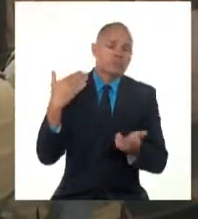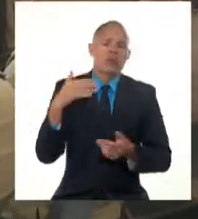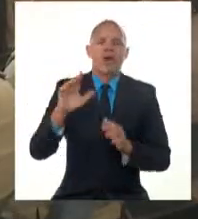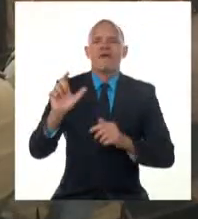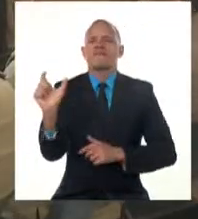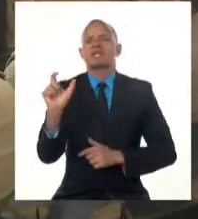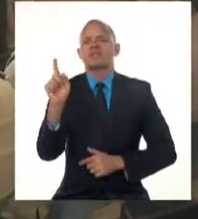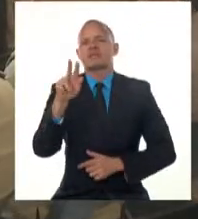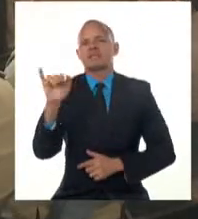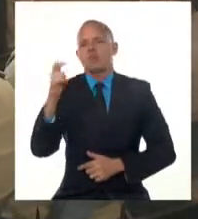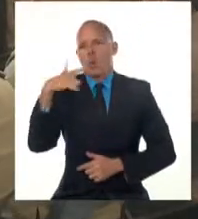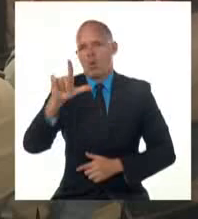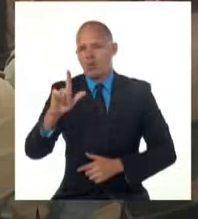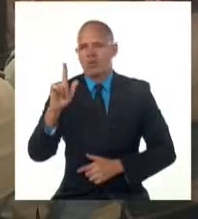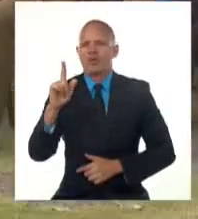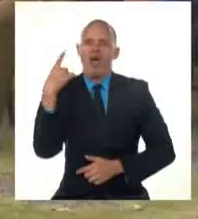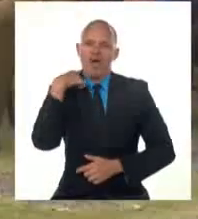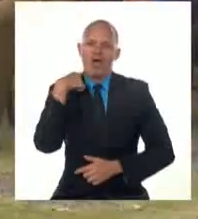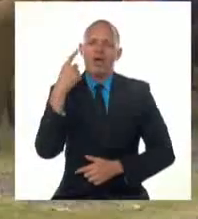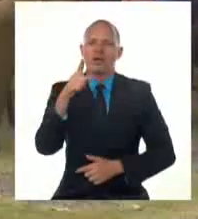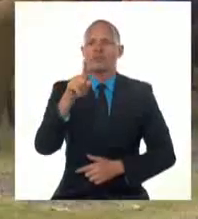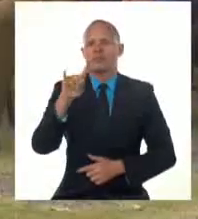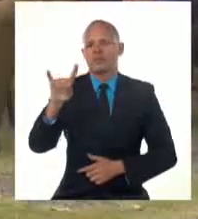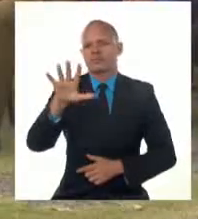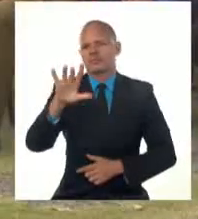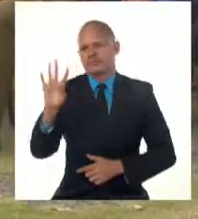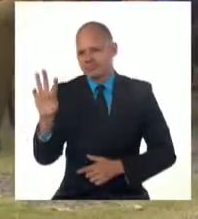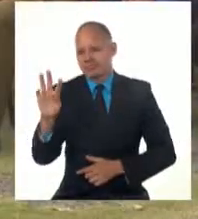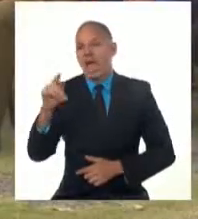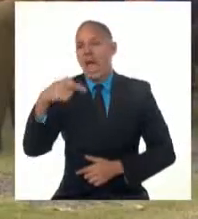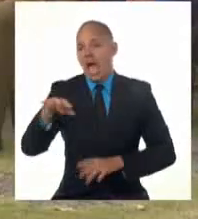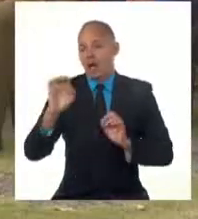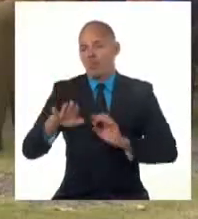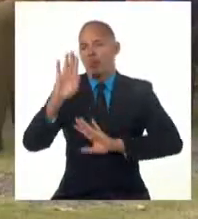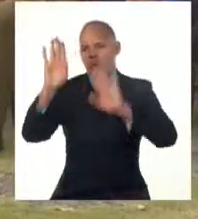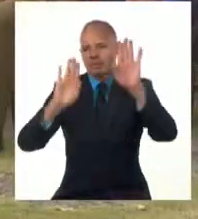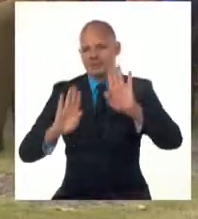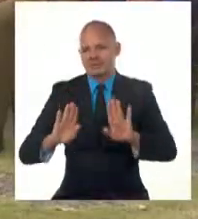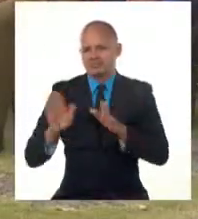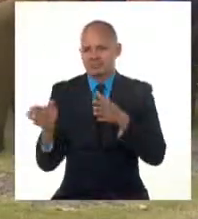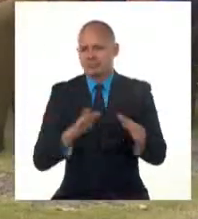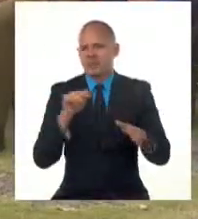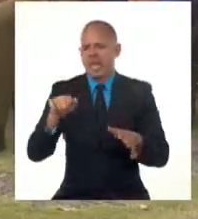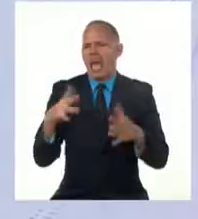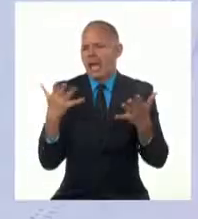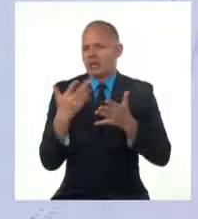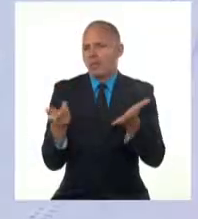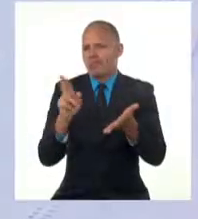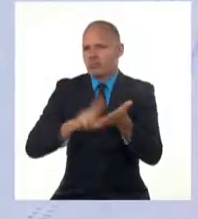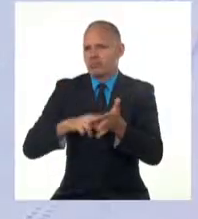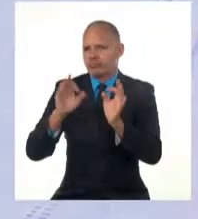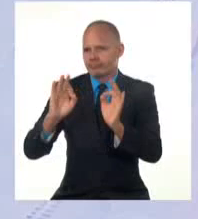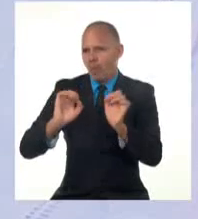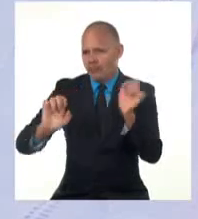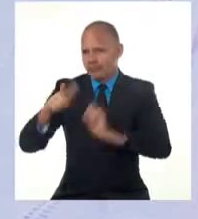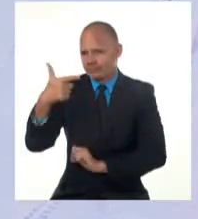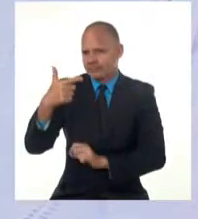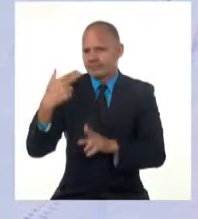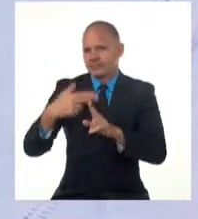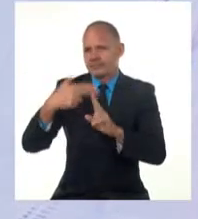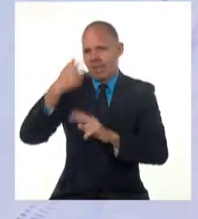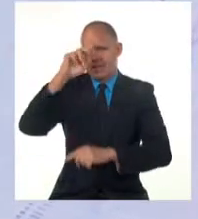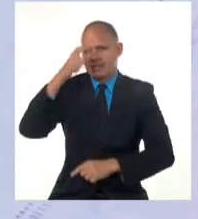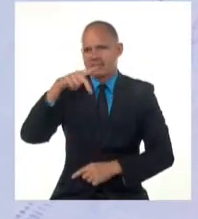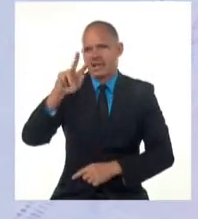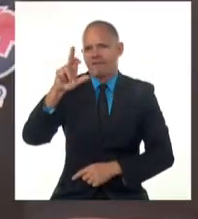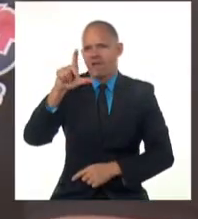convertido en Parque Museo Nico López. Presidida por el miembro del Buró Político y Vicepresidente de la República, Salvador Valdés Mesa, el